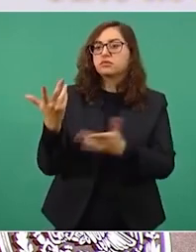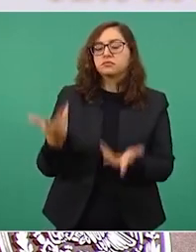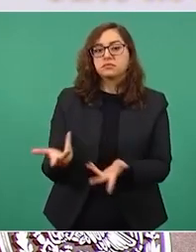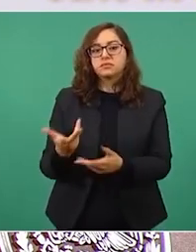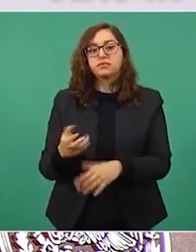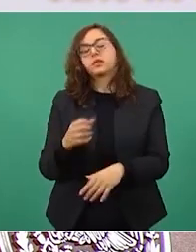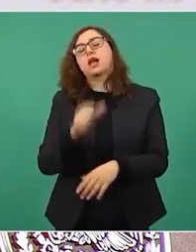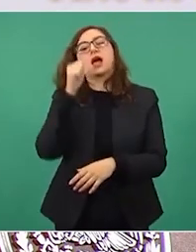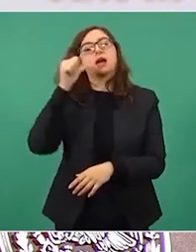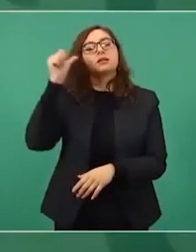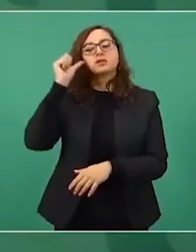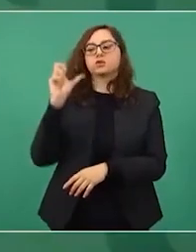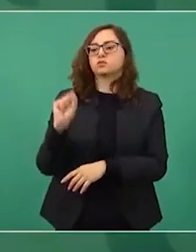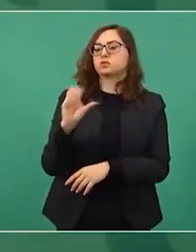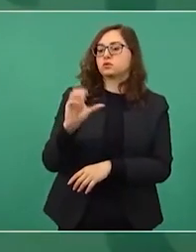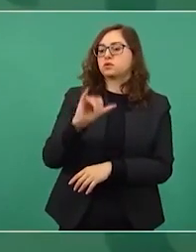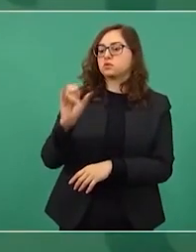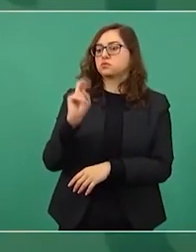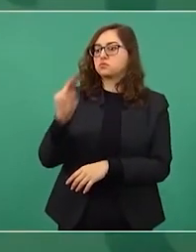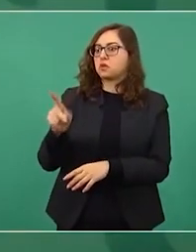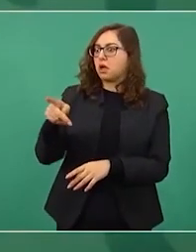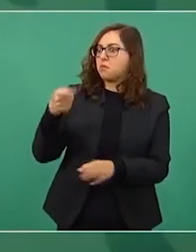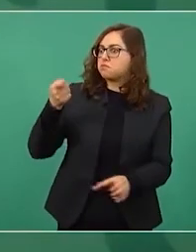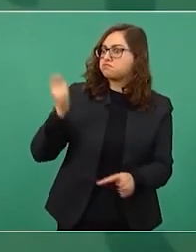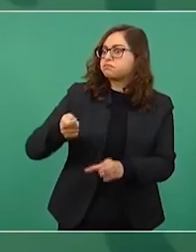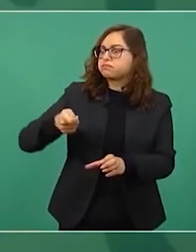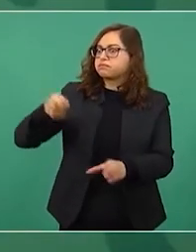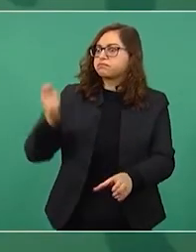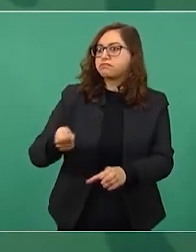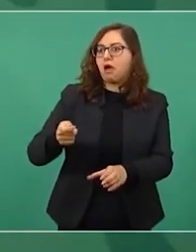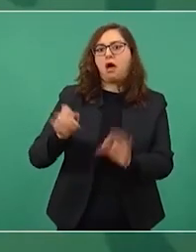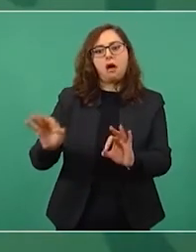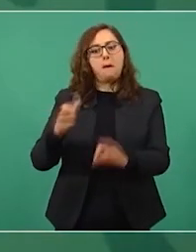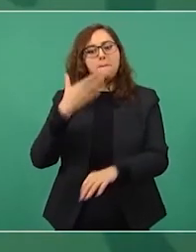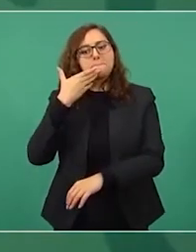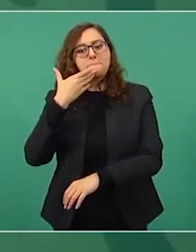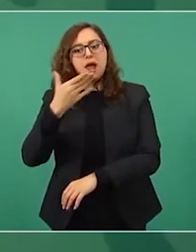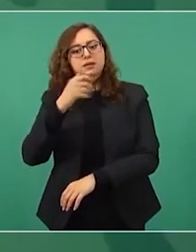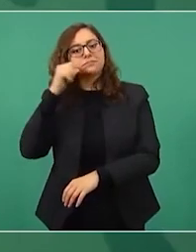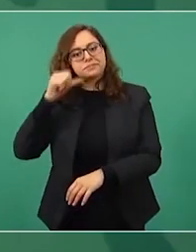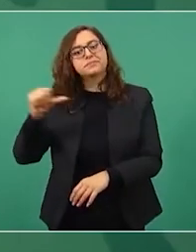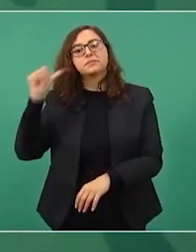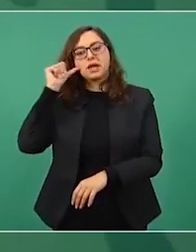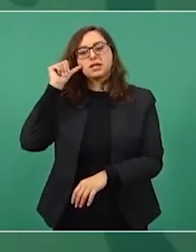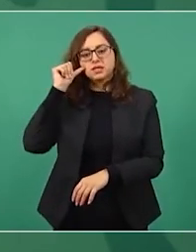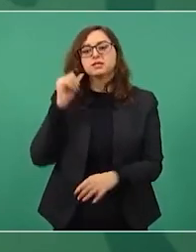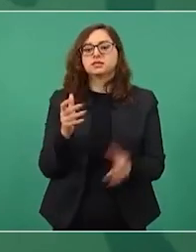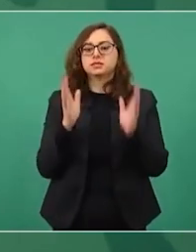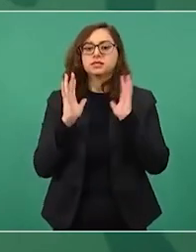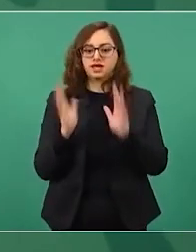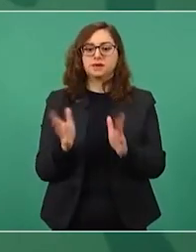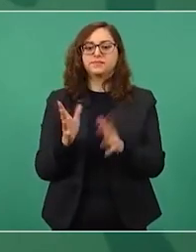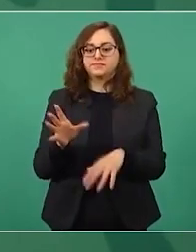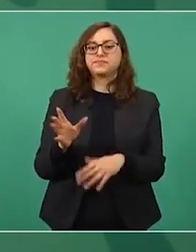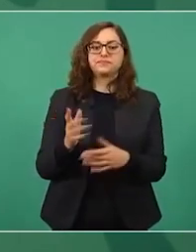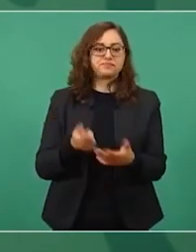del día de ayer porque queda el acuerdo vigente para